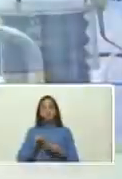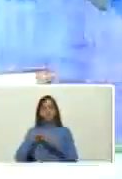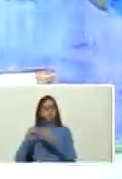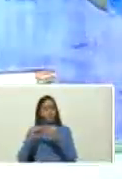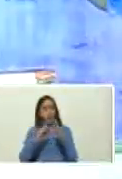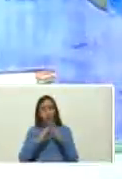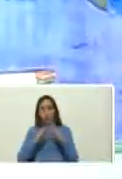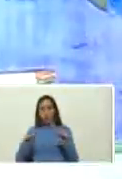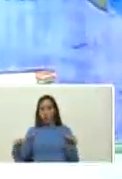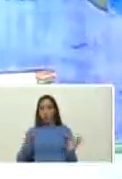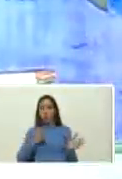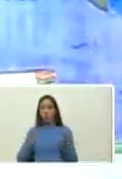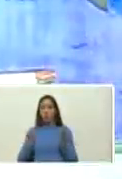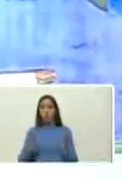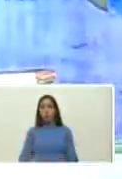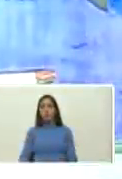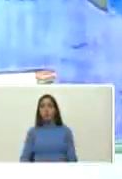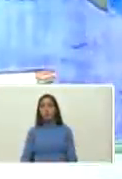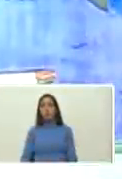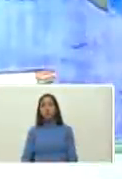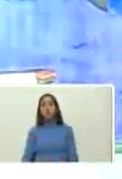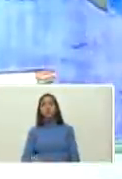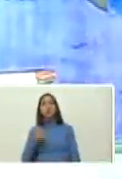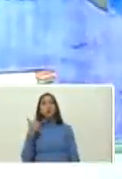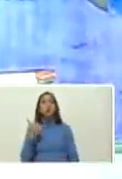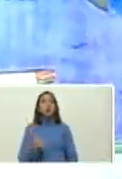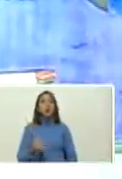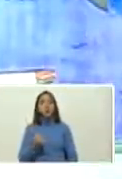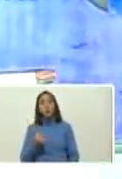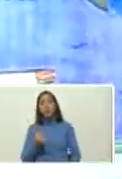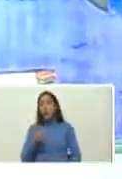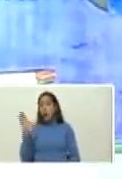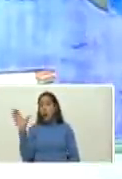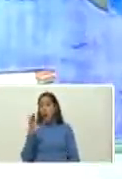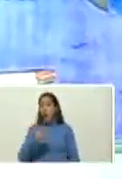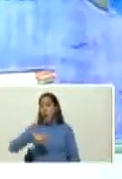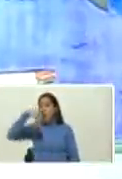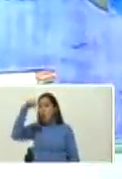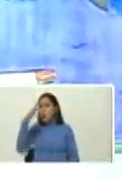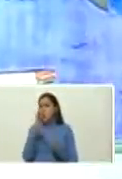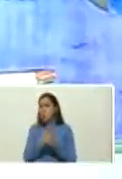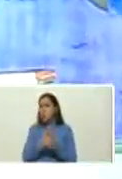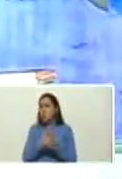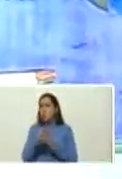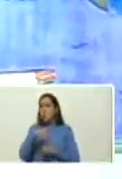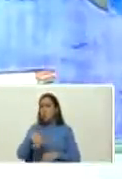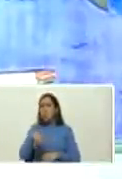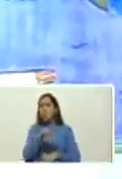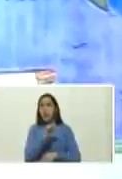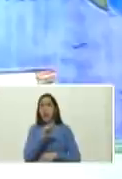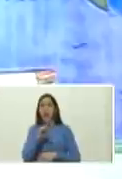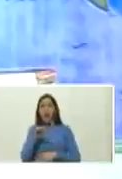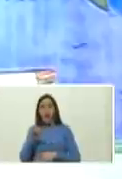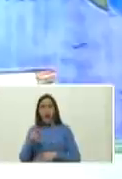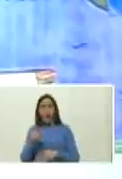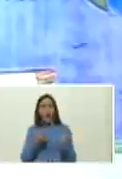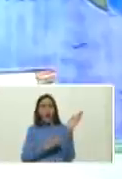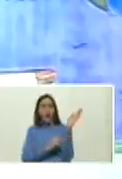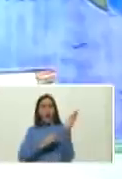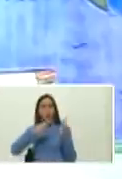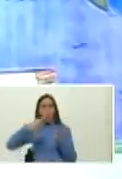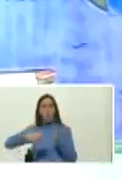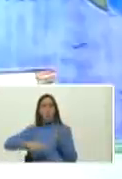todos sus servicios vámonos al norte de caracas allá en pintosalina en la parroquia del